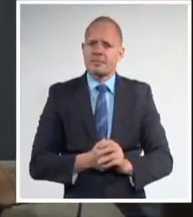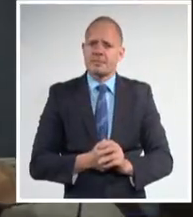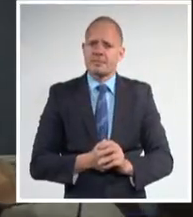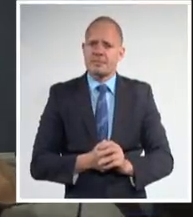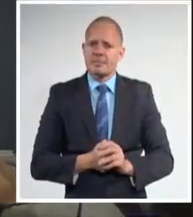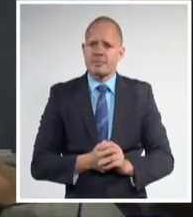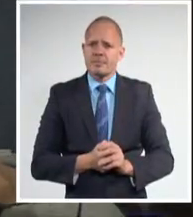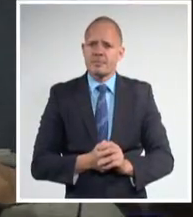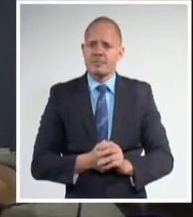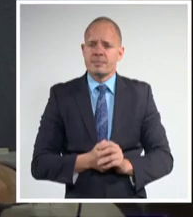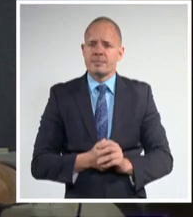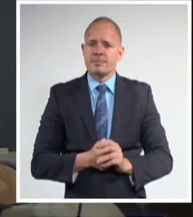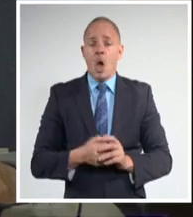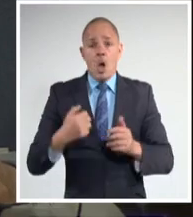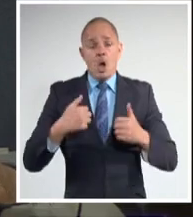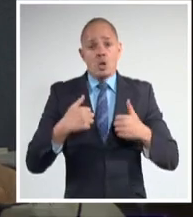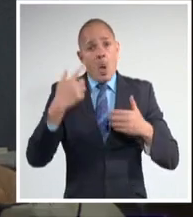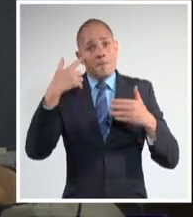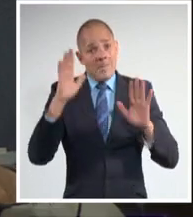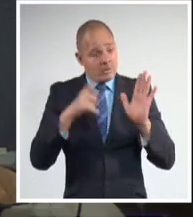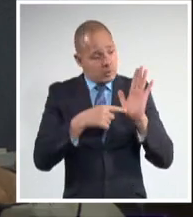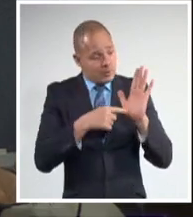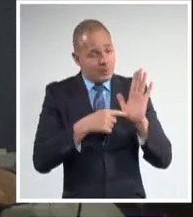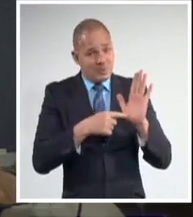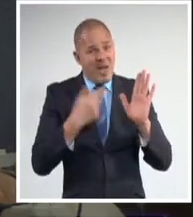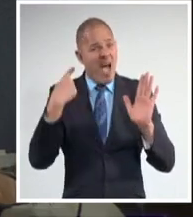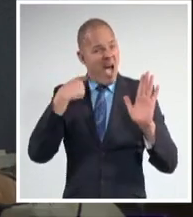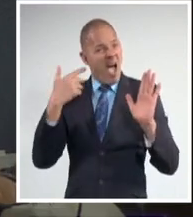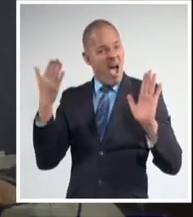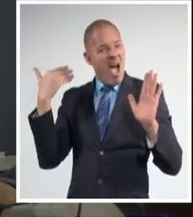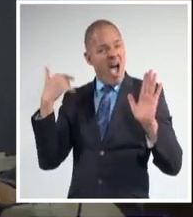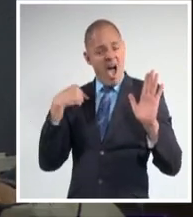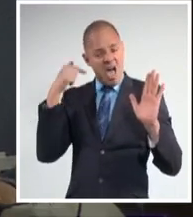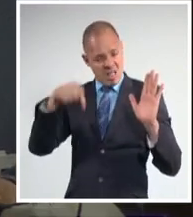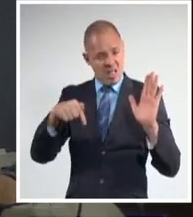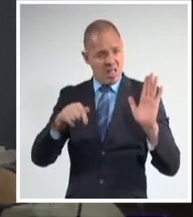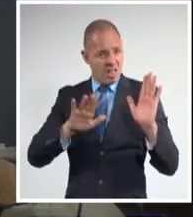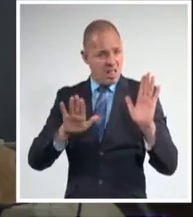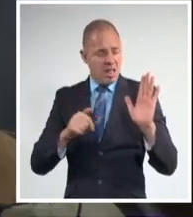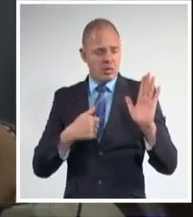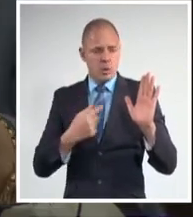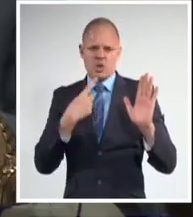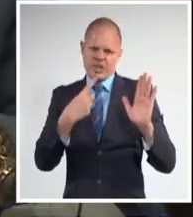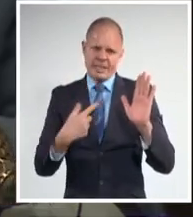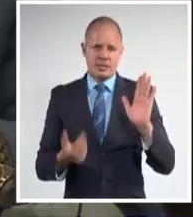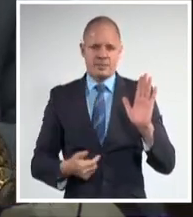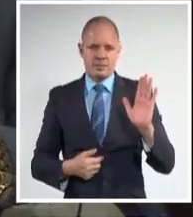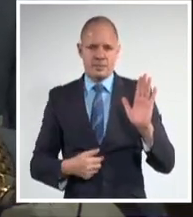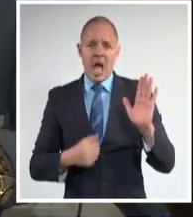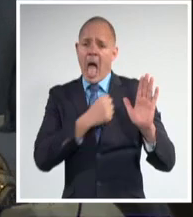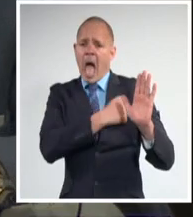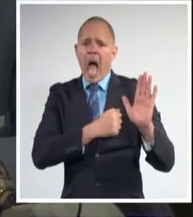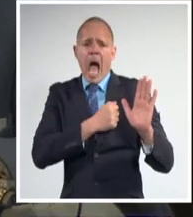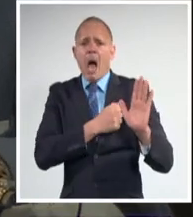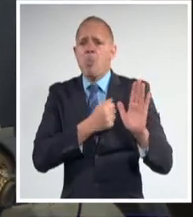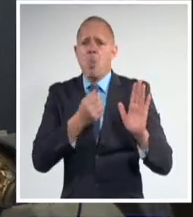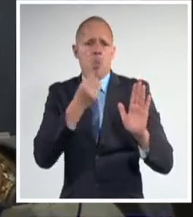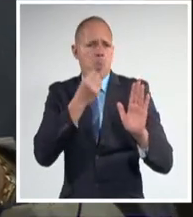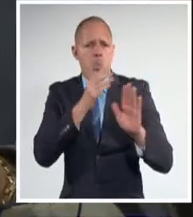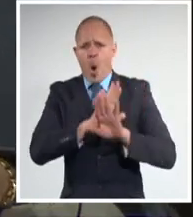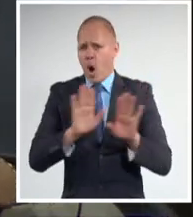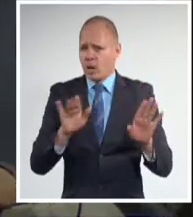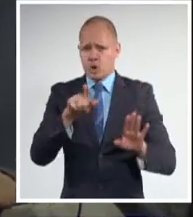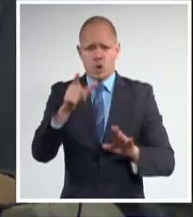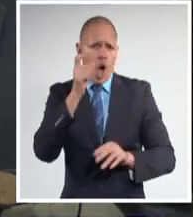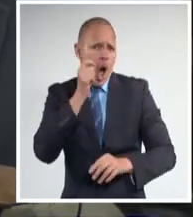Apoyo este Código porque, como dije una vez hace algunos años en este Parlamento, el amor no tiene sexo y el